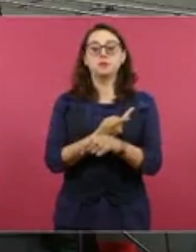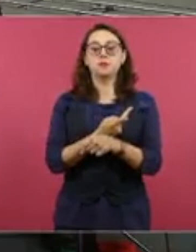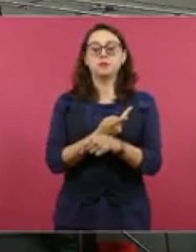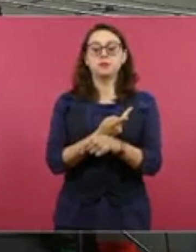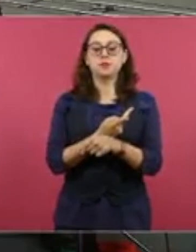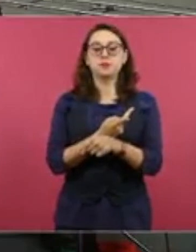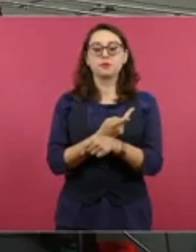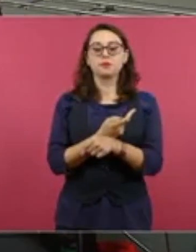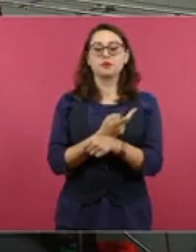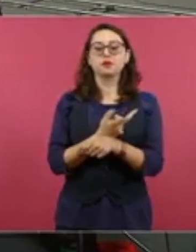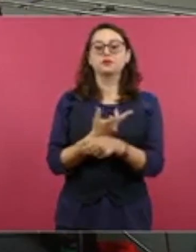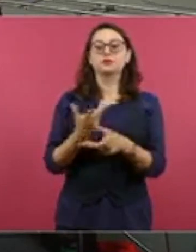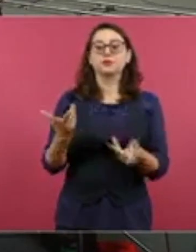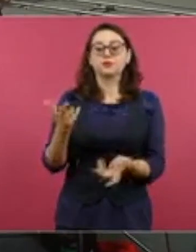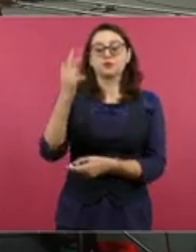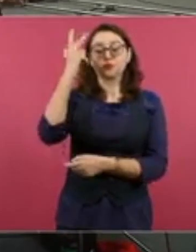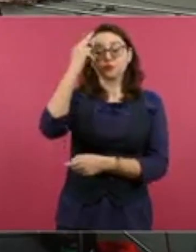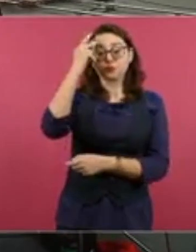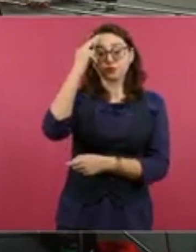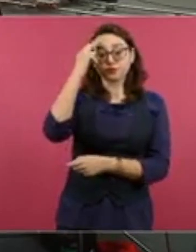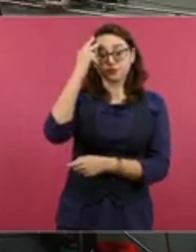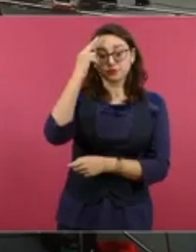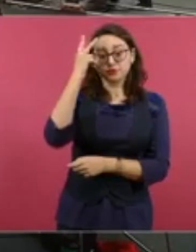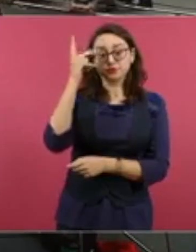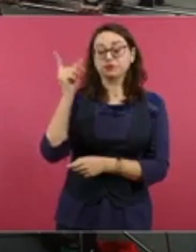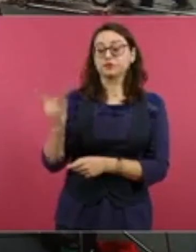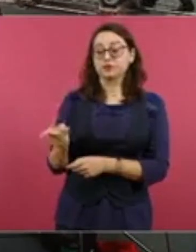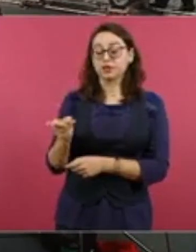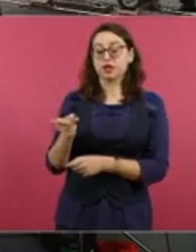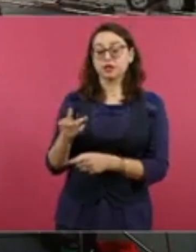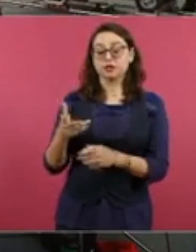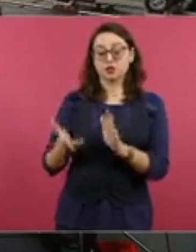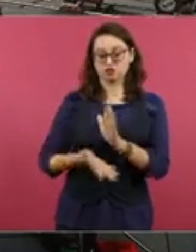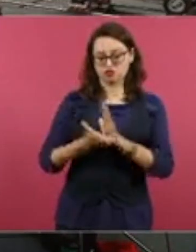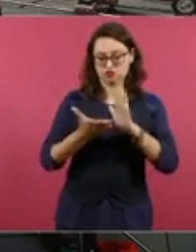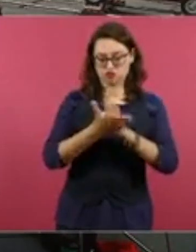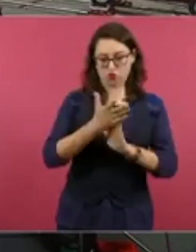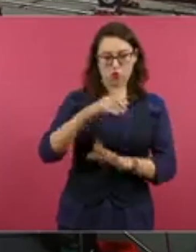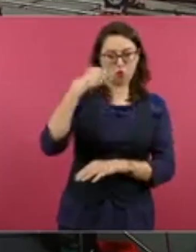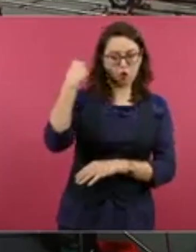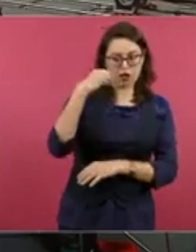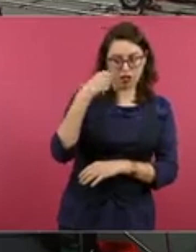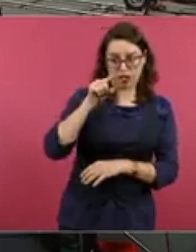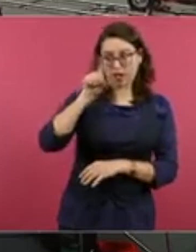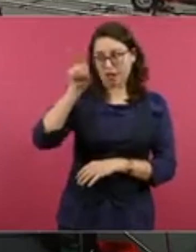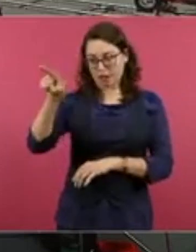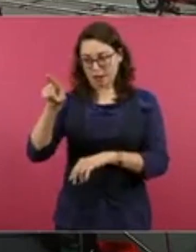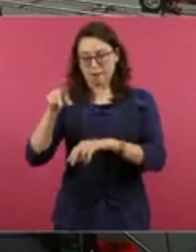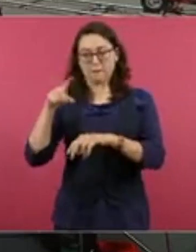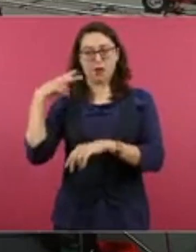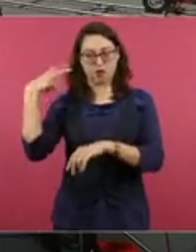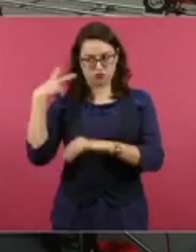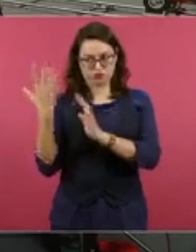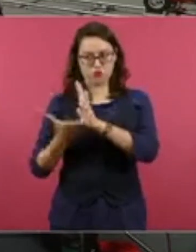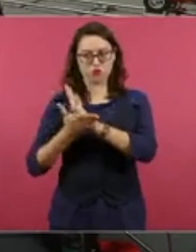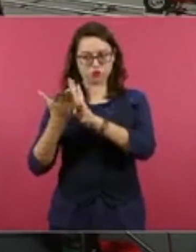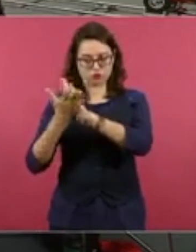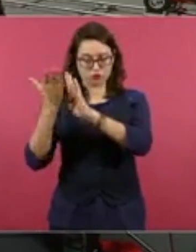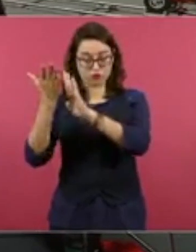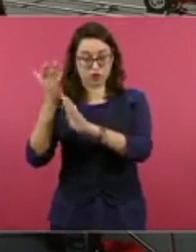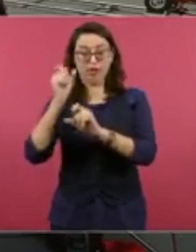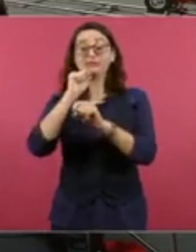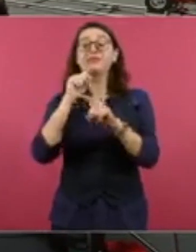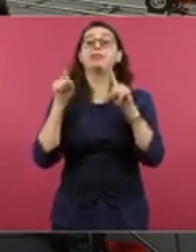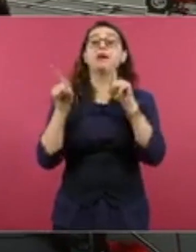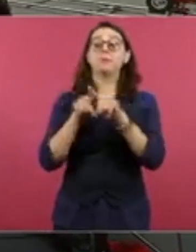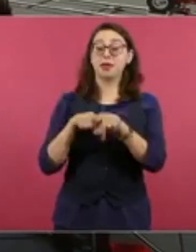Porfirio Díaz, hizo el puerto de Cuatracualcos, hizo la vía del ferrocarril de Salina Cruz a